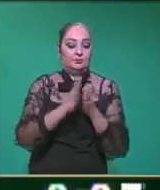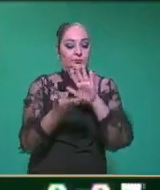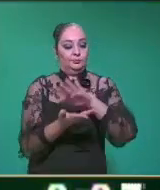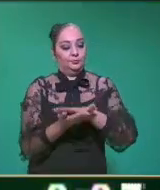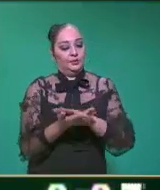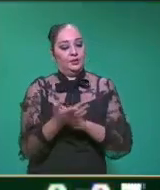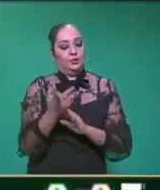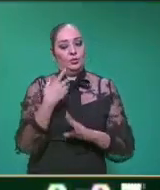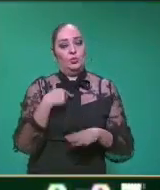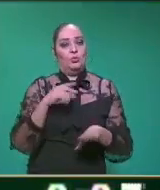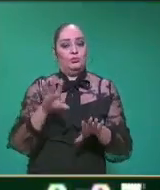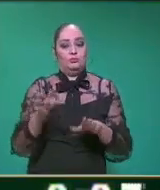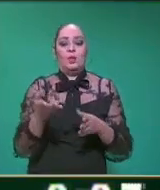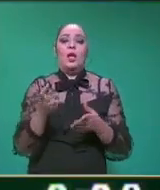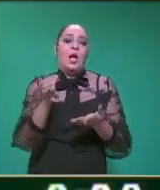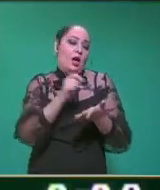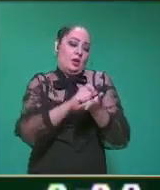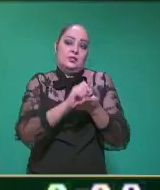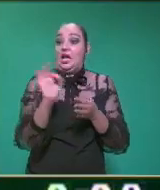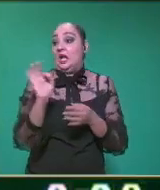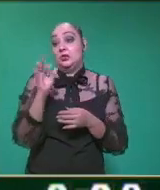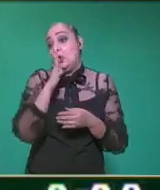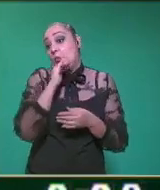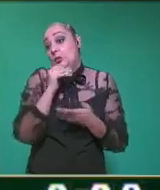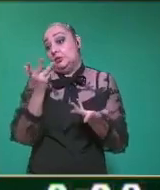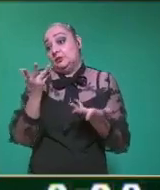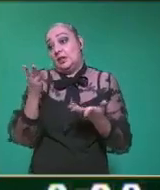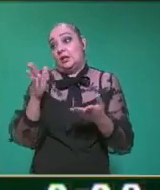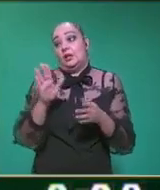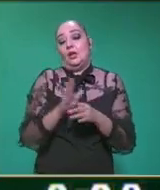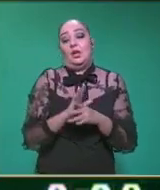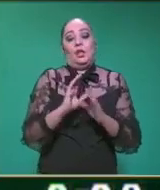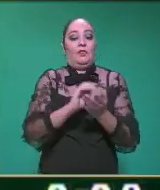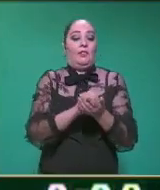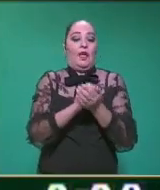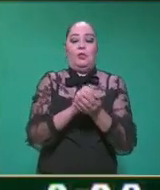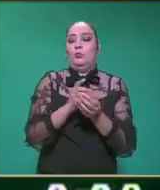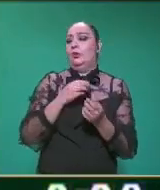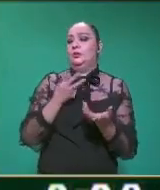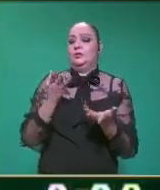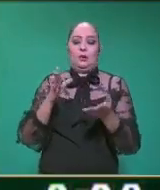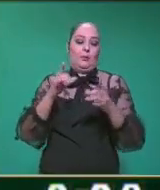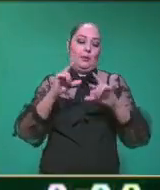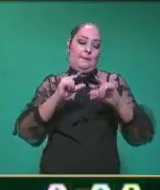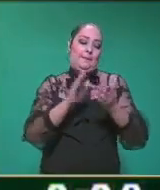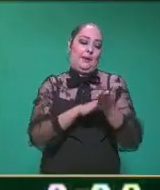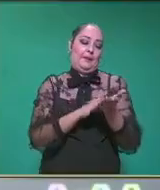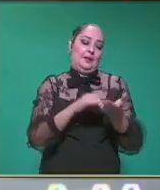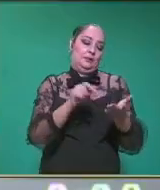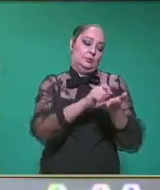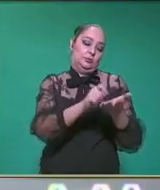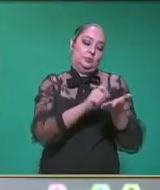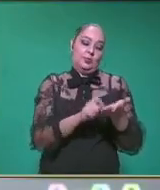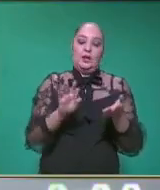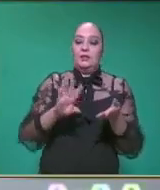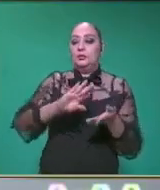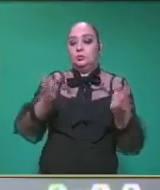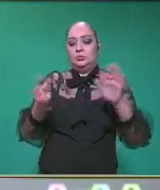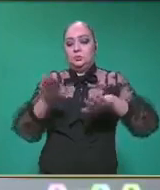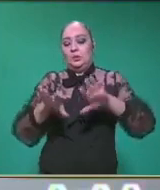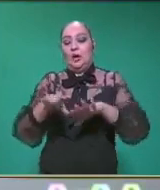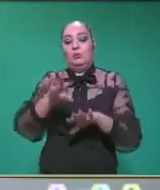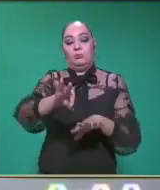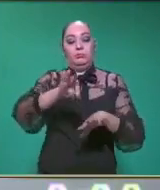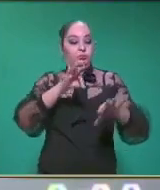sacarlas al azar. También. Como un memorama. Excelente. Bueno, esperamos que les haya gustado esta actividad.